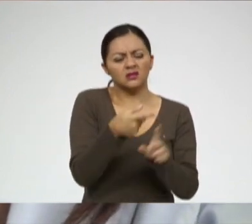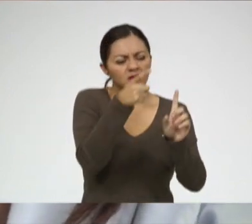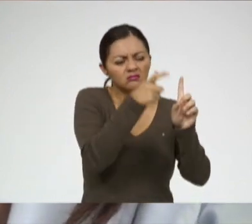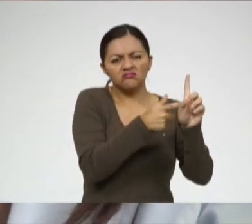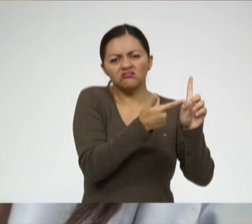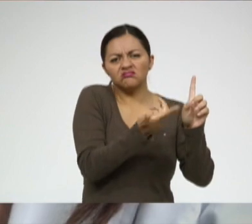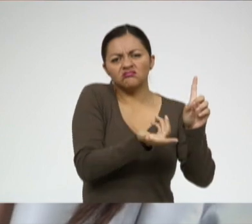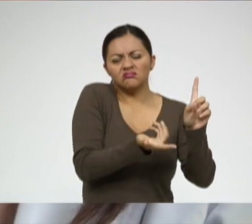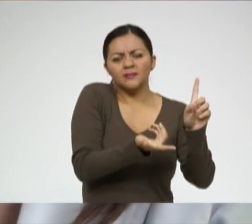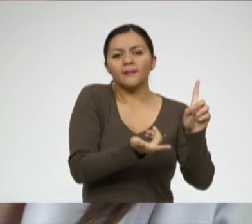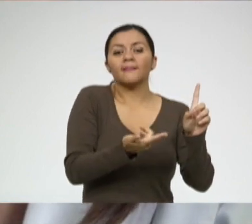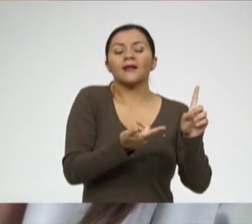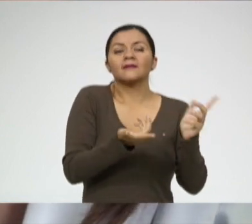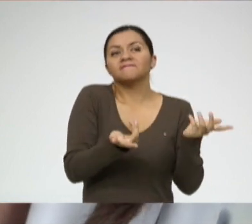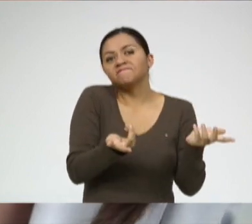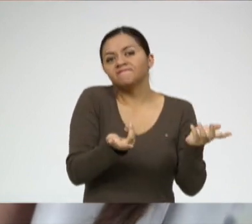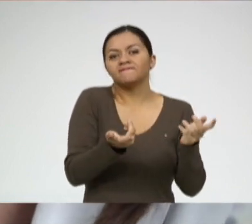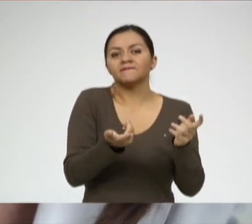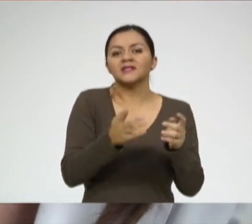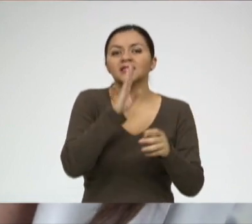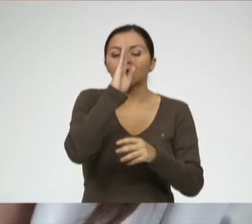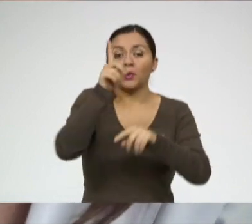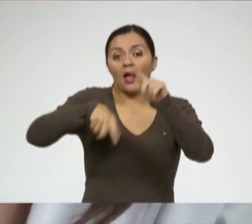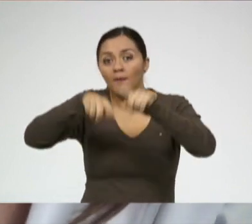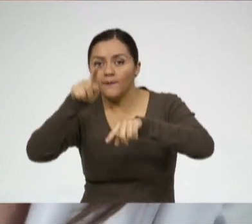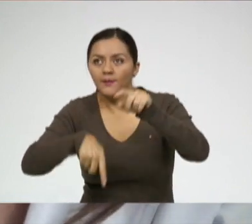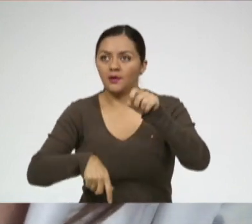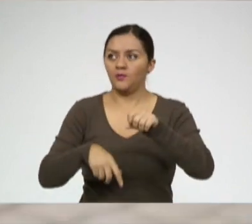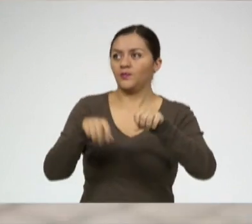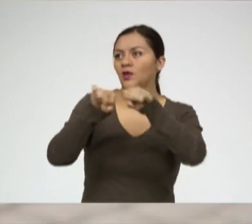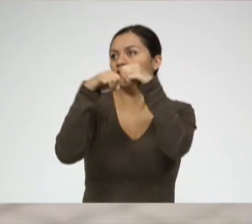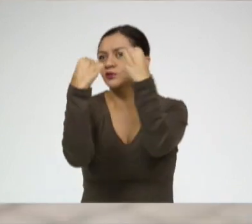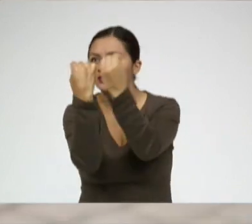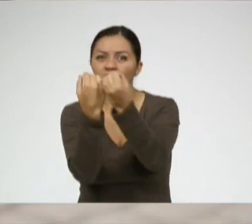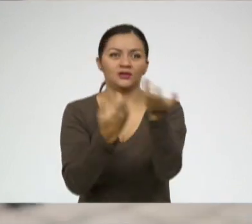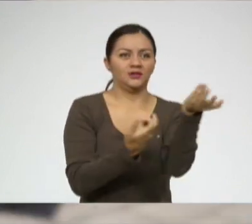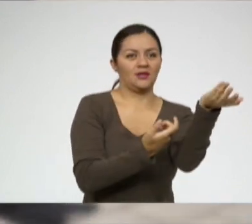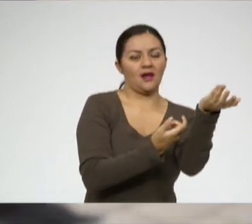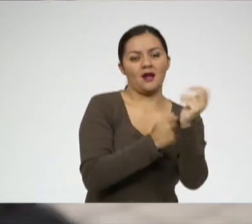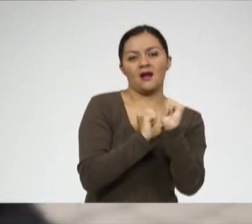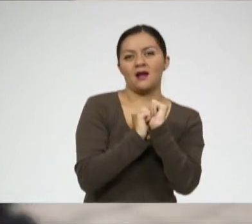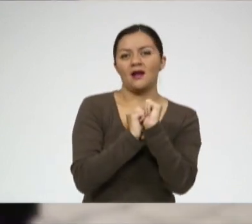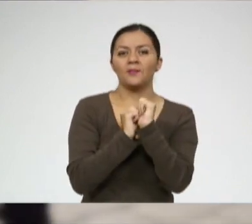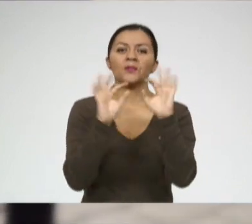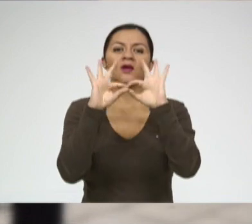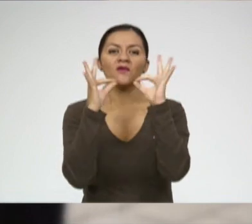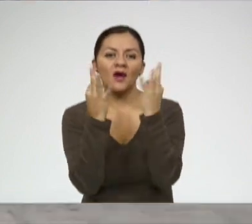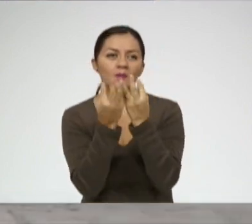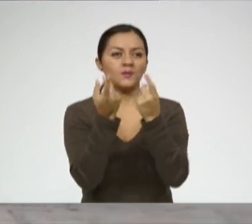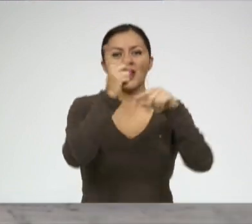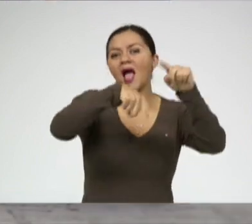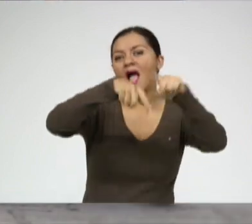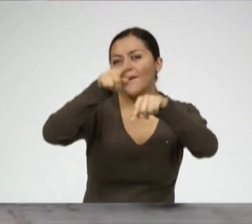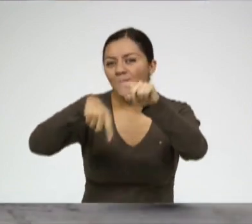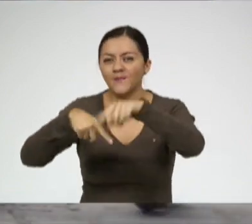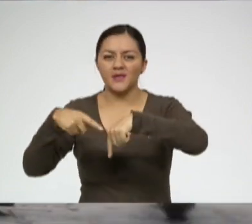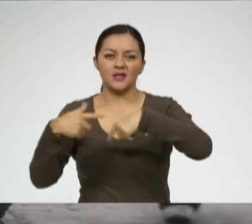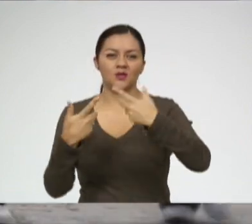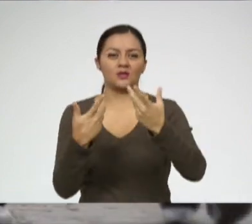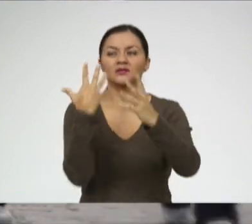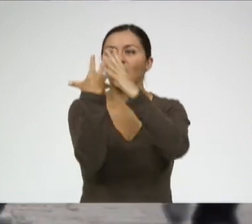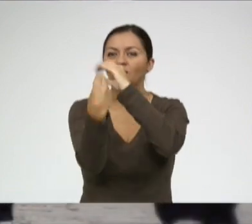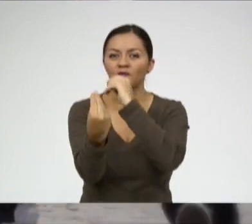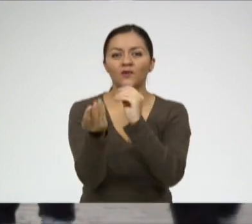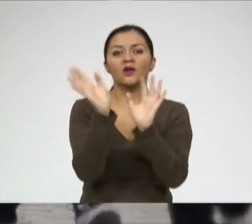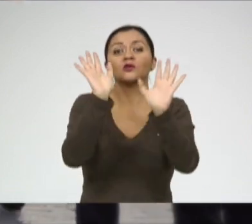factores externos sociales. Por ejemplo, la parte social de sus amigos, donde la